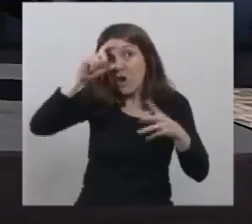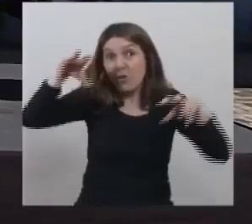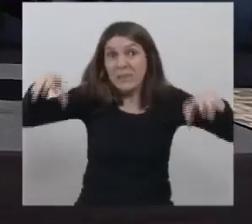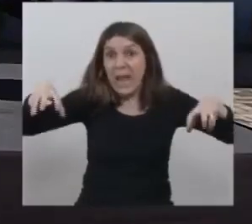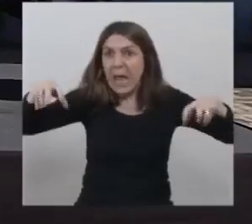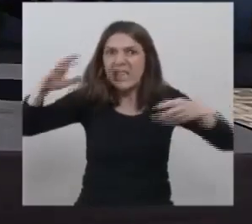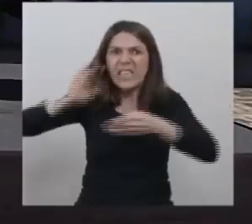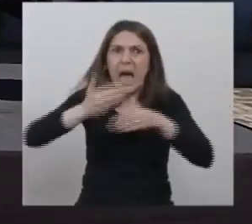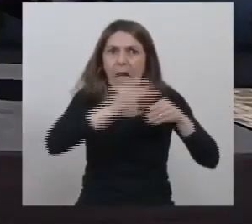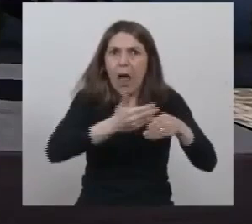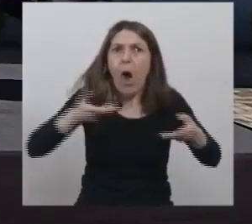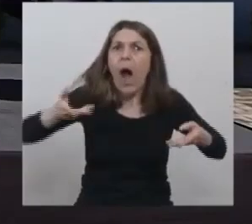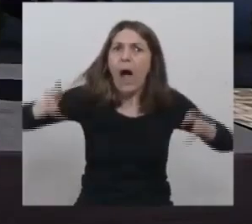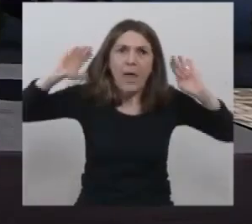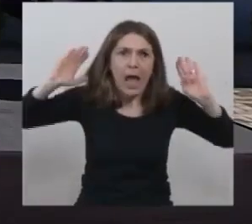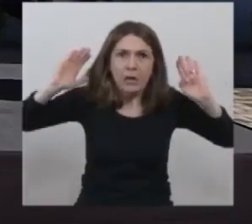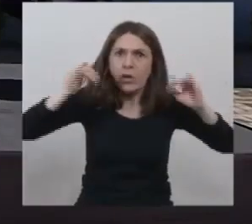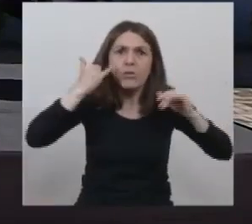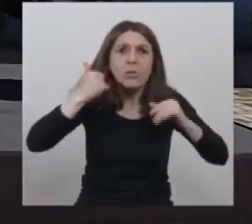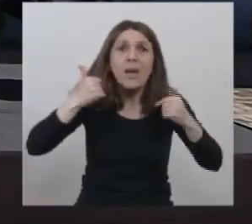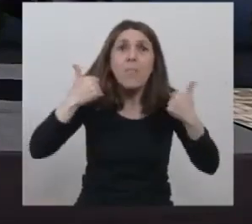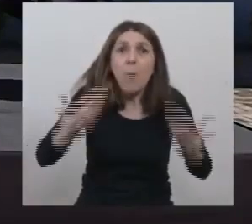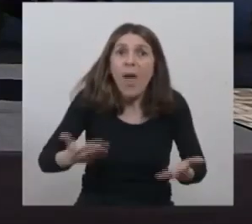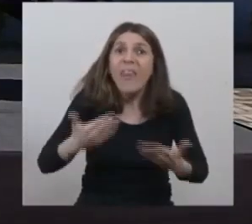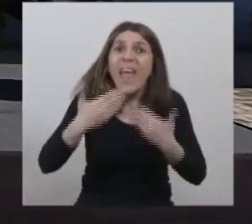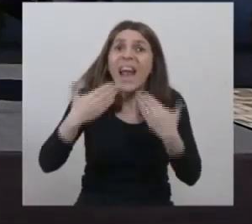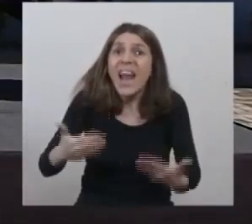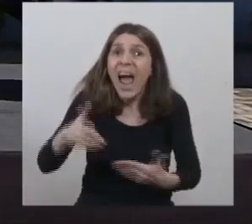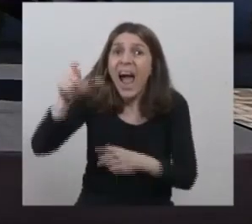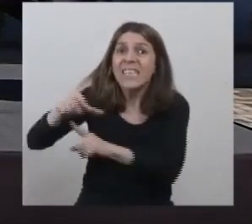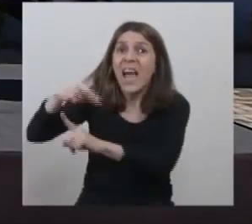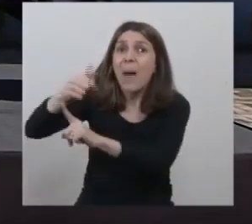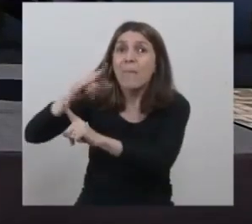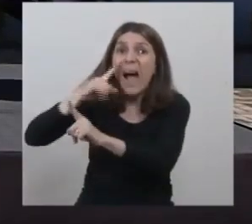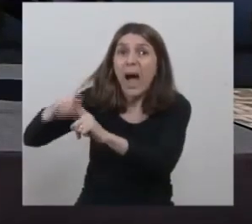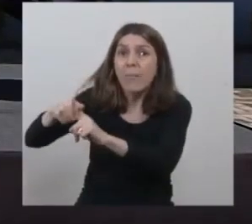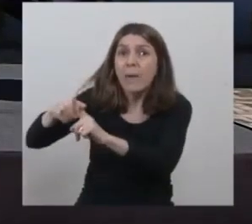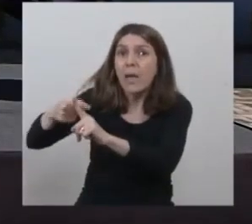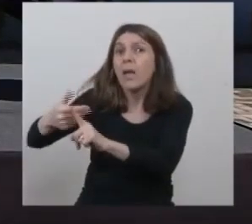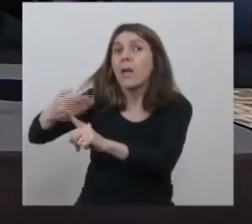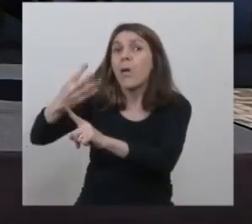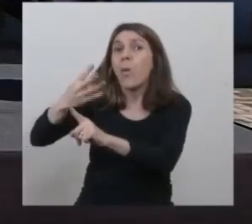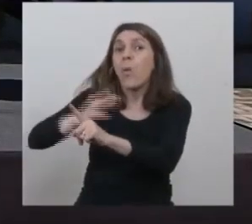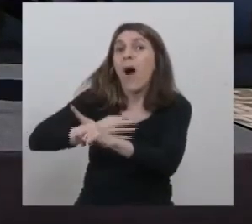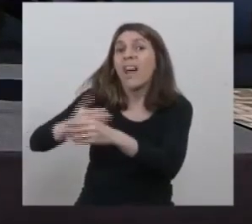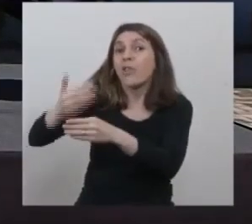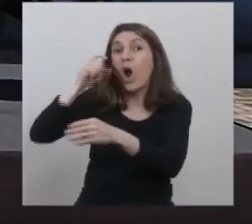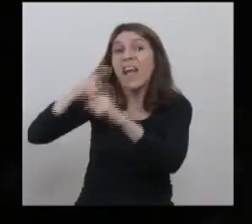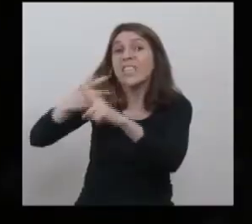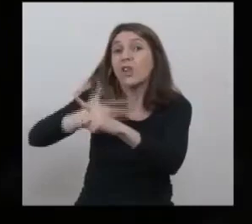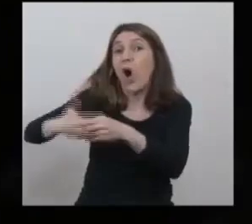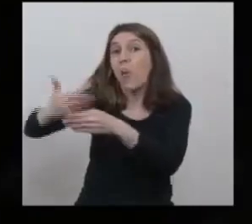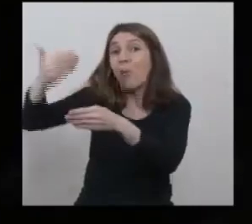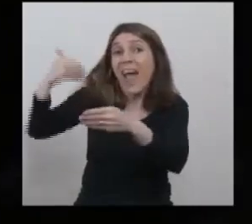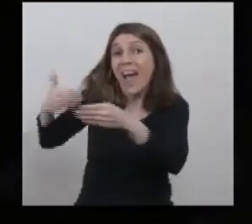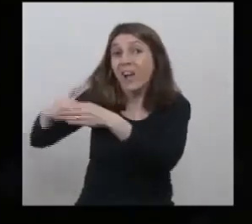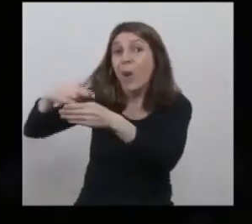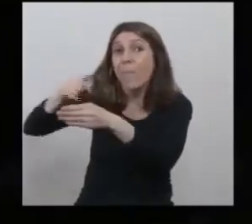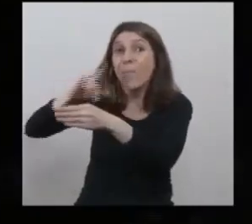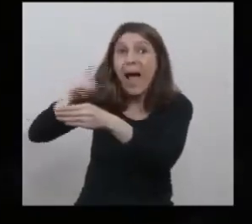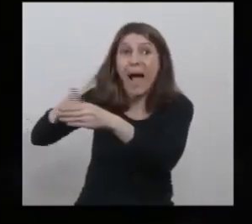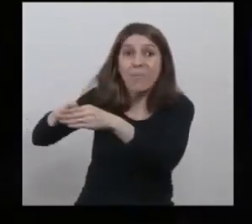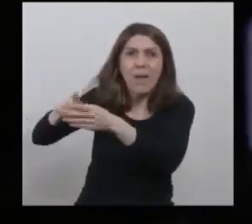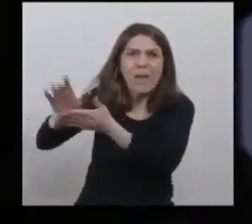Todo eso no hubiera sido posible con el PAMI que heredamos de 4 años de gestión del gobierno anterior. Nos dejaron un PAMI